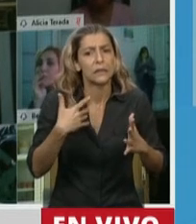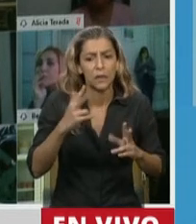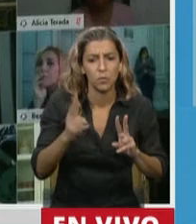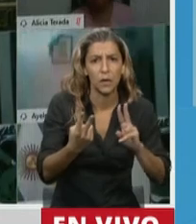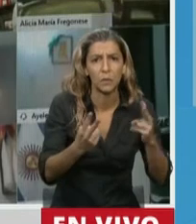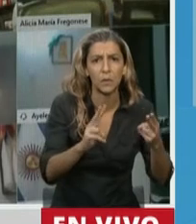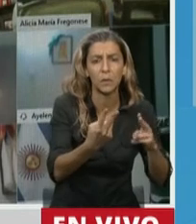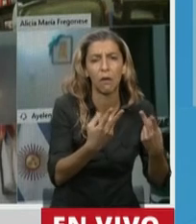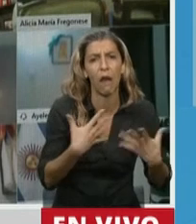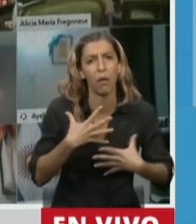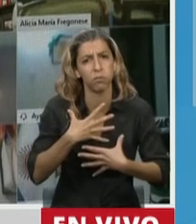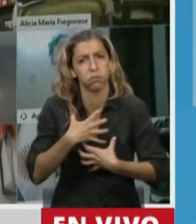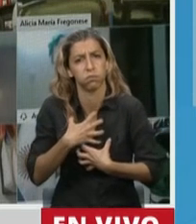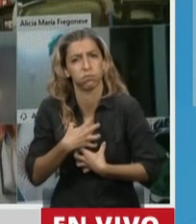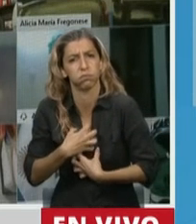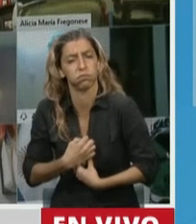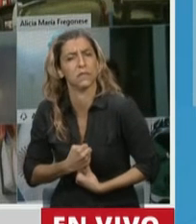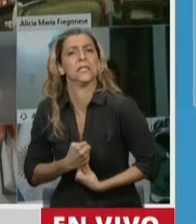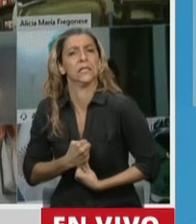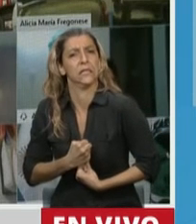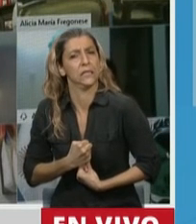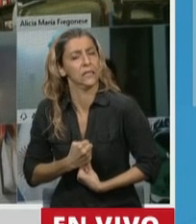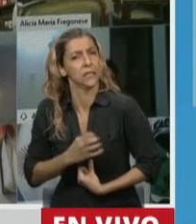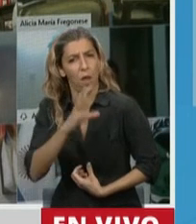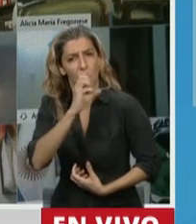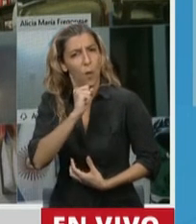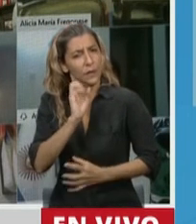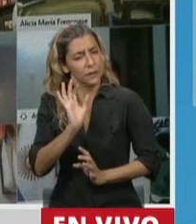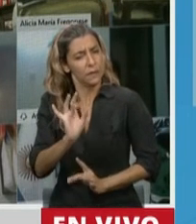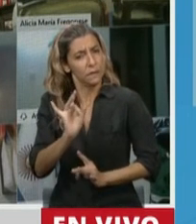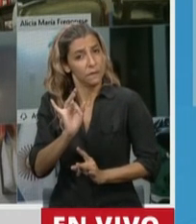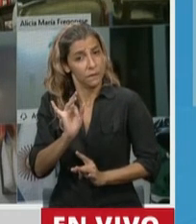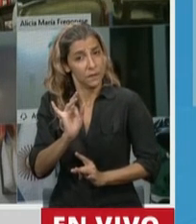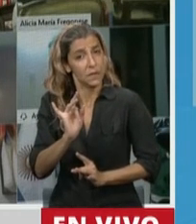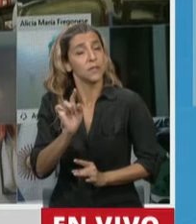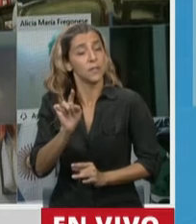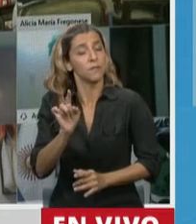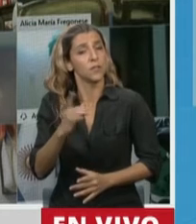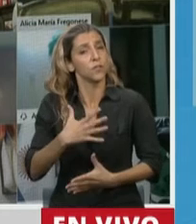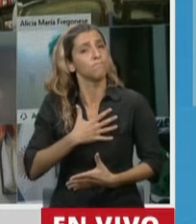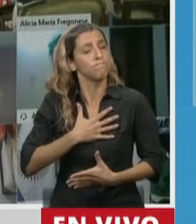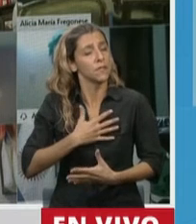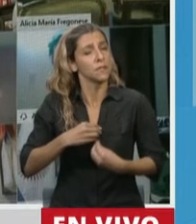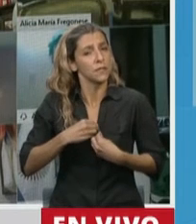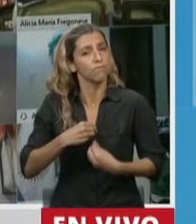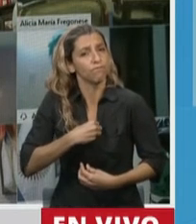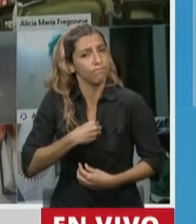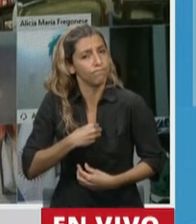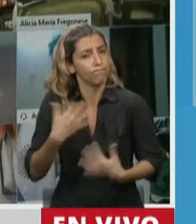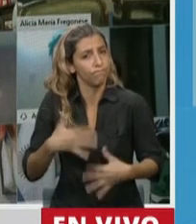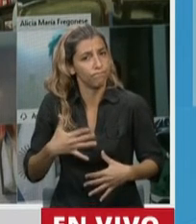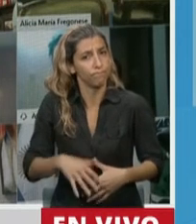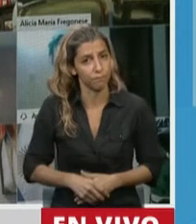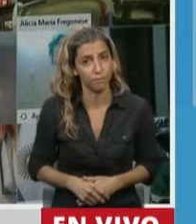Creo que el equipo de salud no solamente hoy tiene que